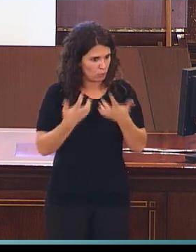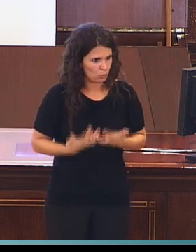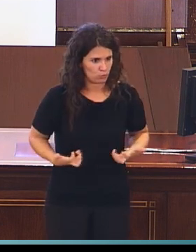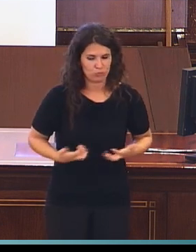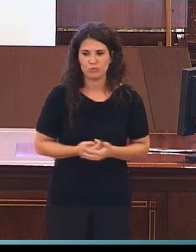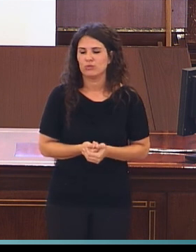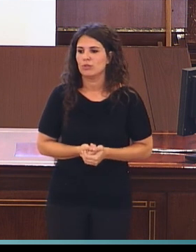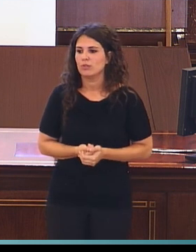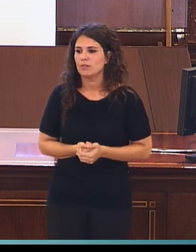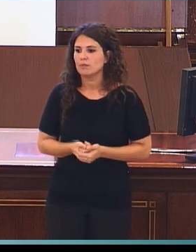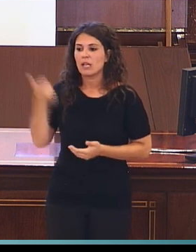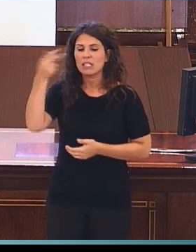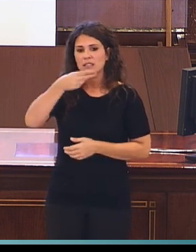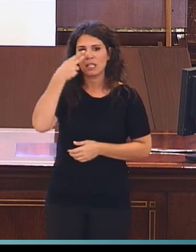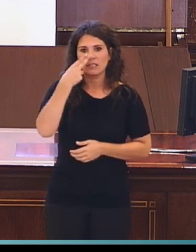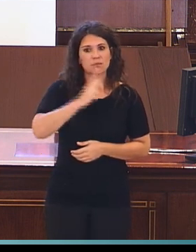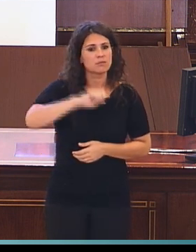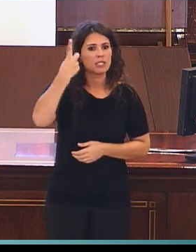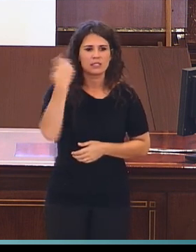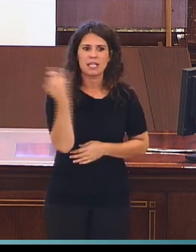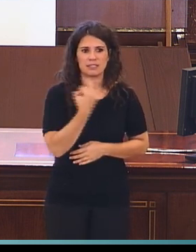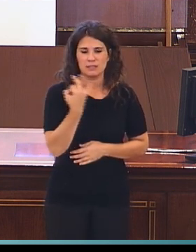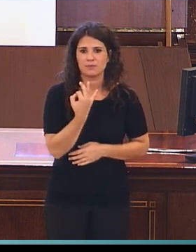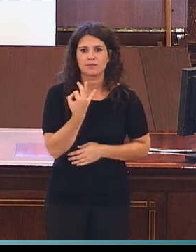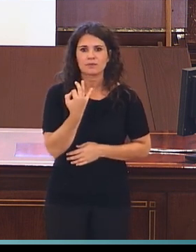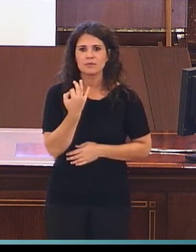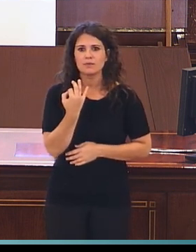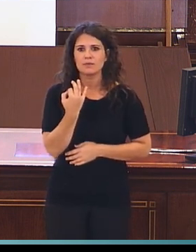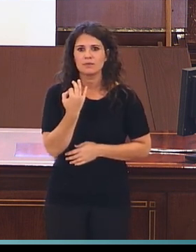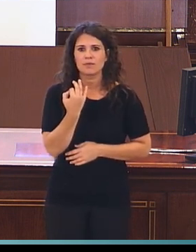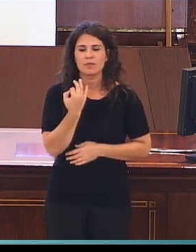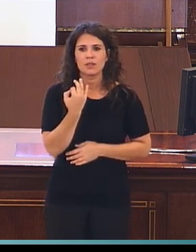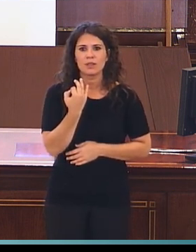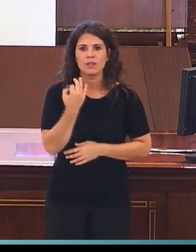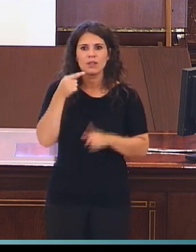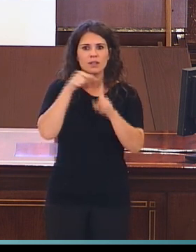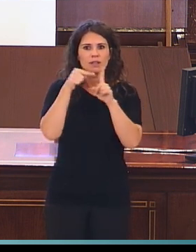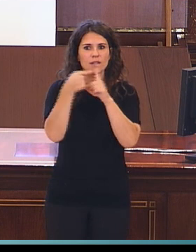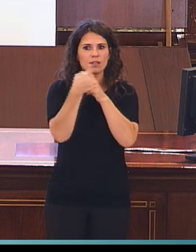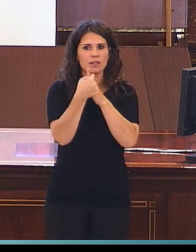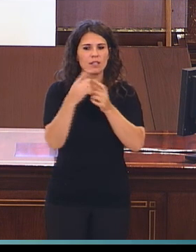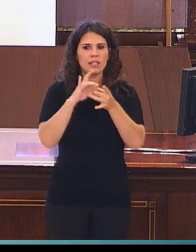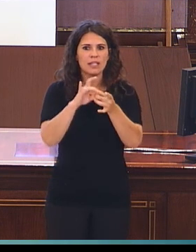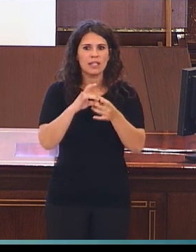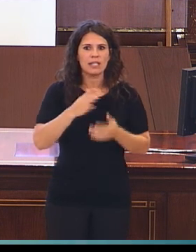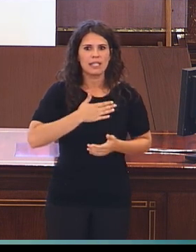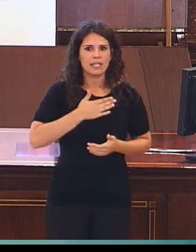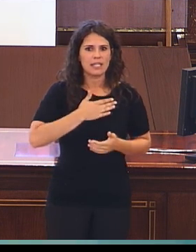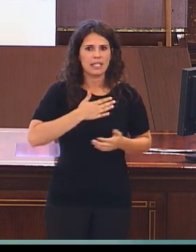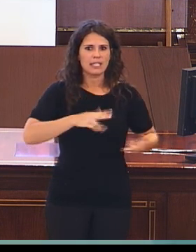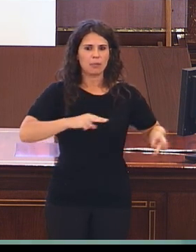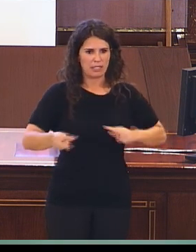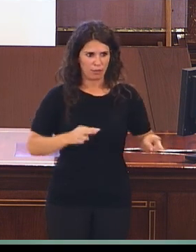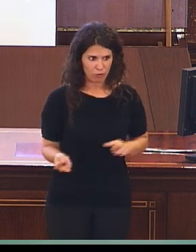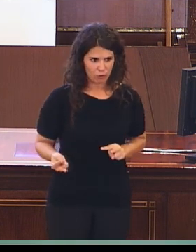¿Qué cosas interesan aquí? Pues, fundamentalmente, los factores que influyen en la interpretación. Condiciones